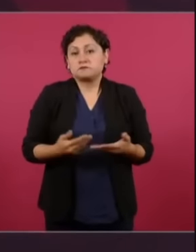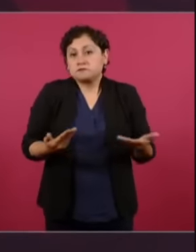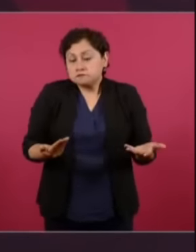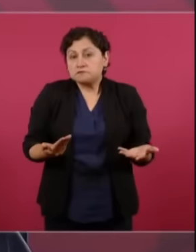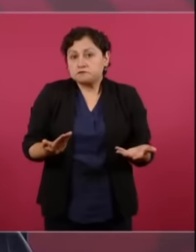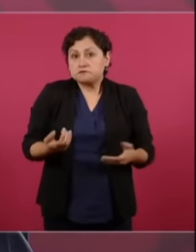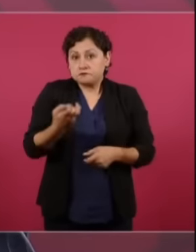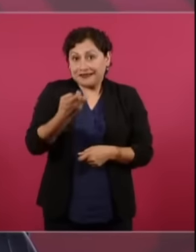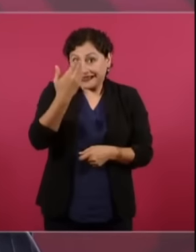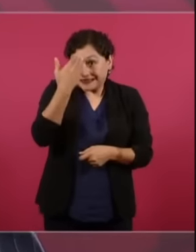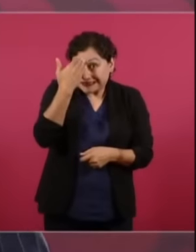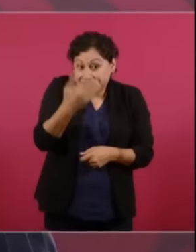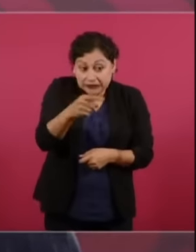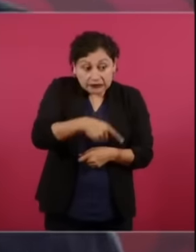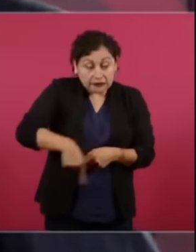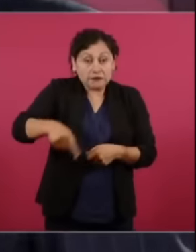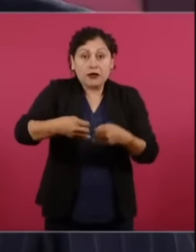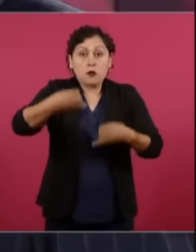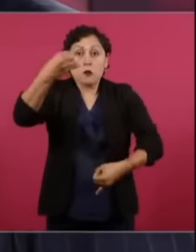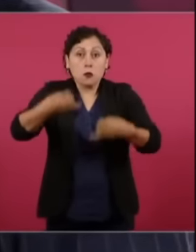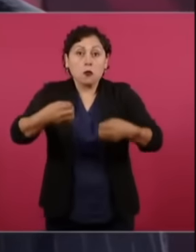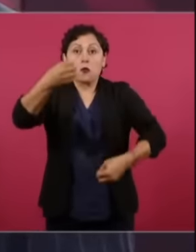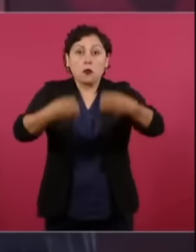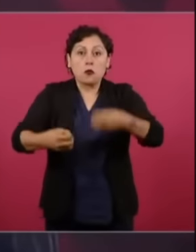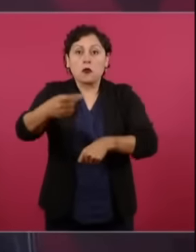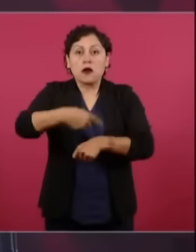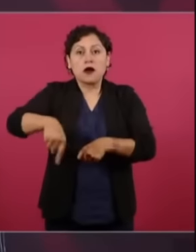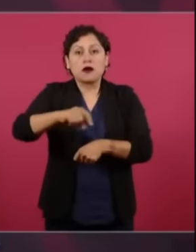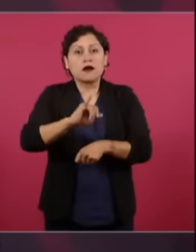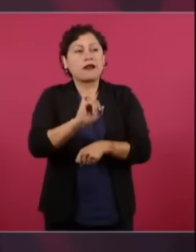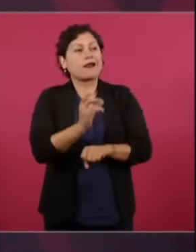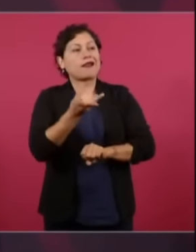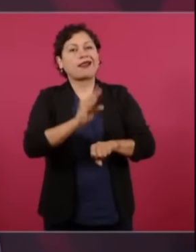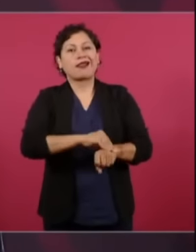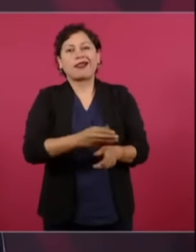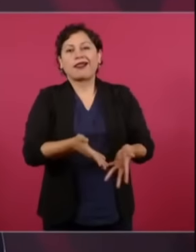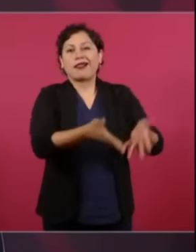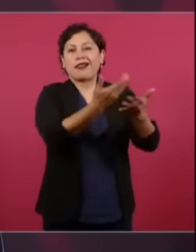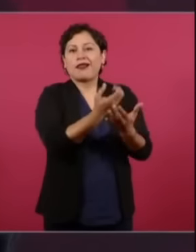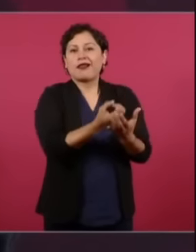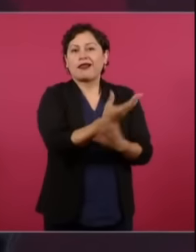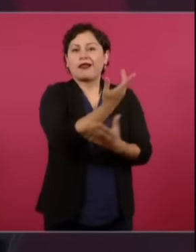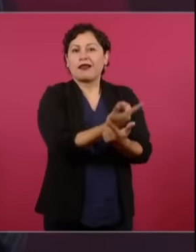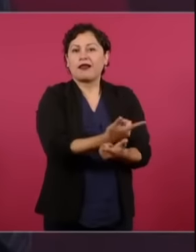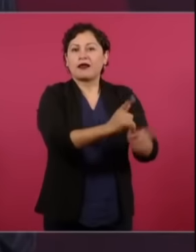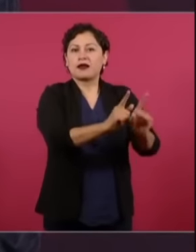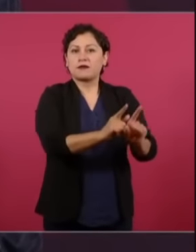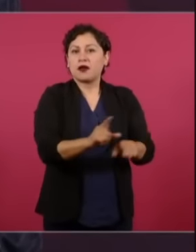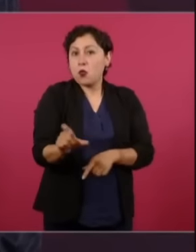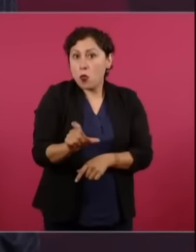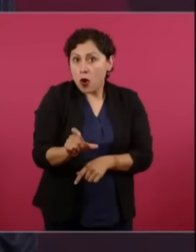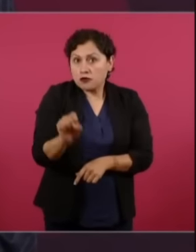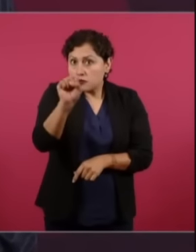a todos estos personajes los fines de semana,